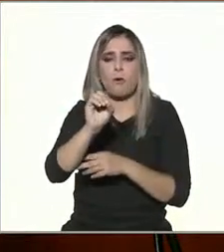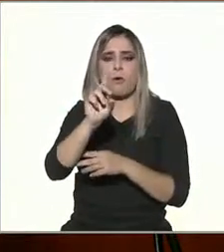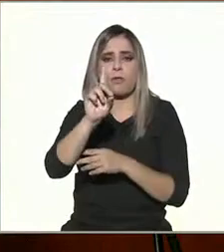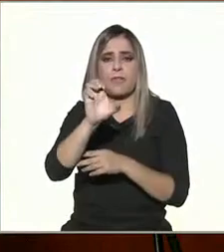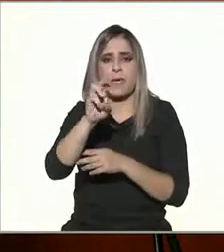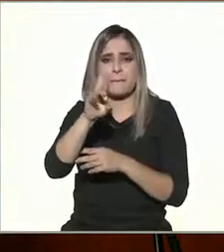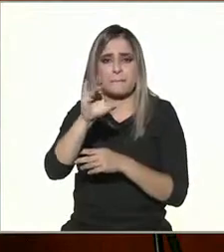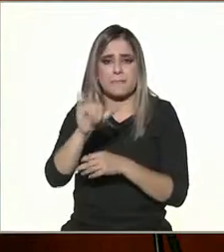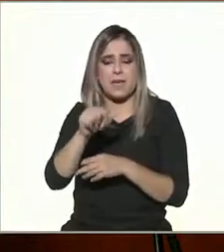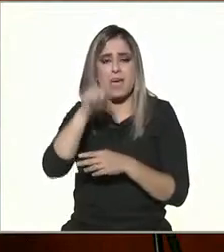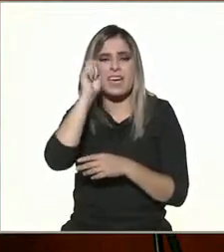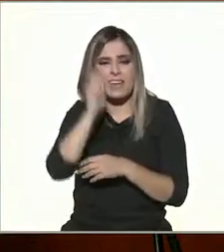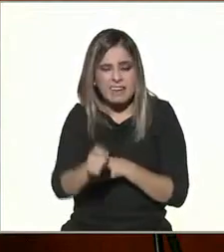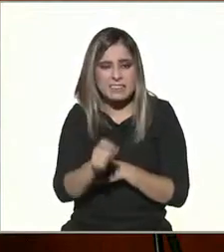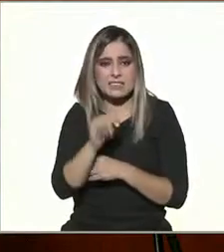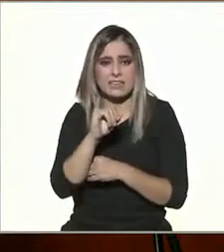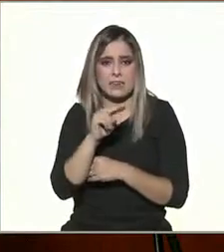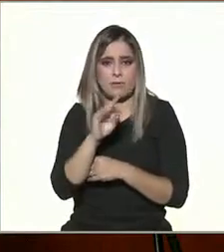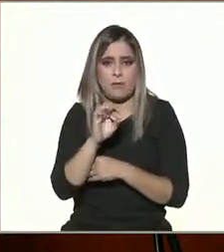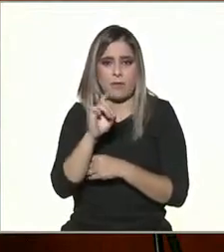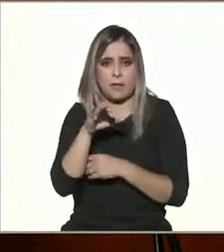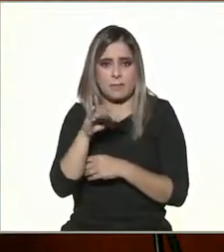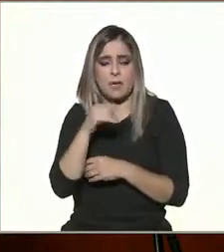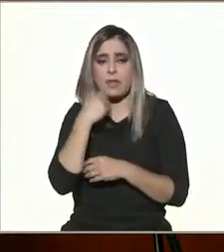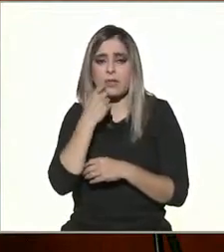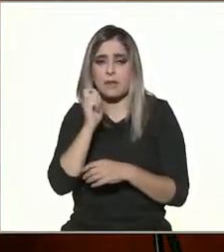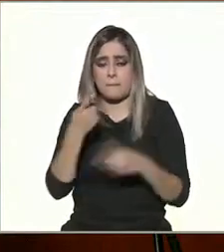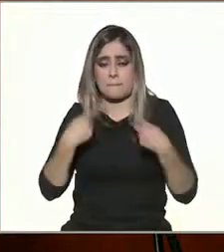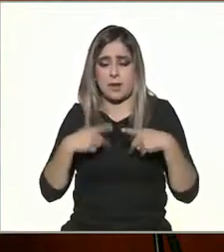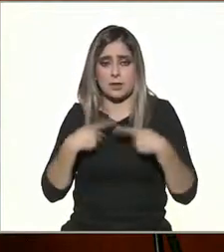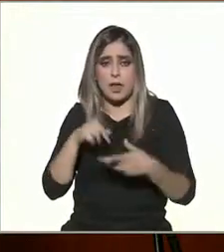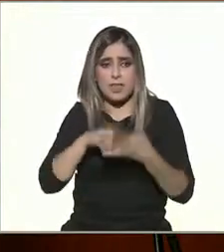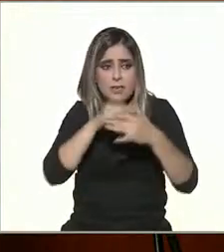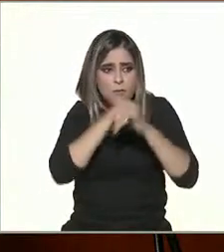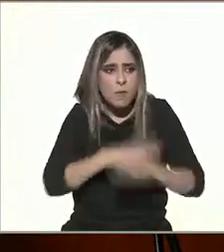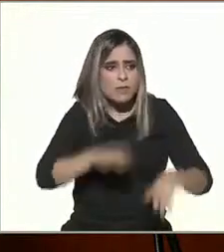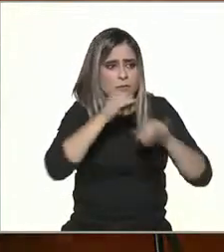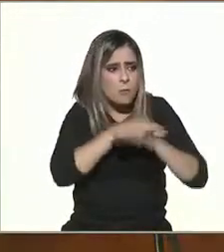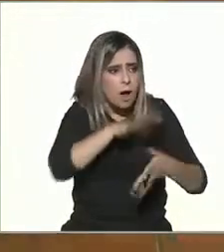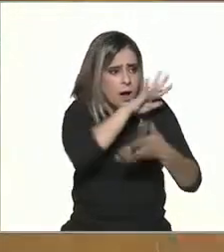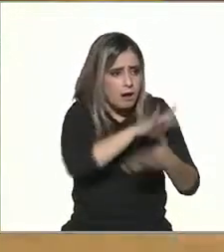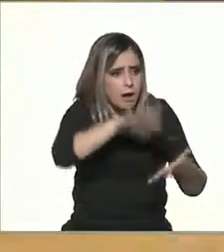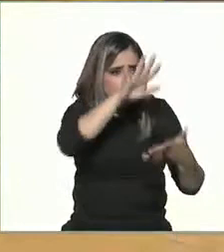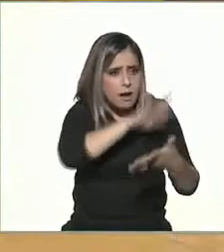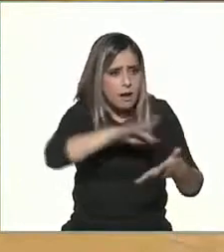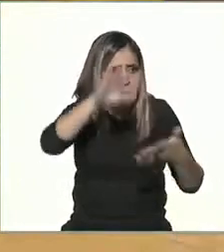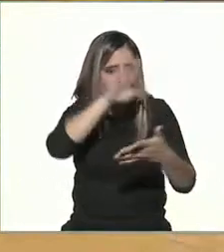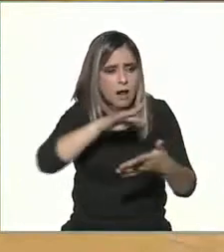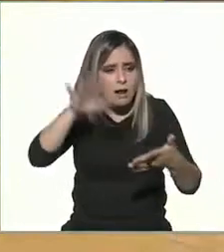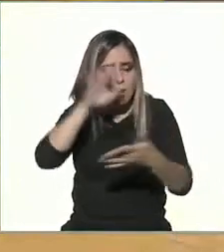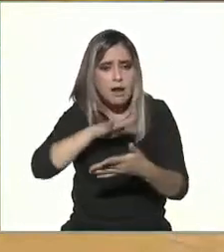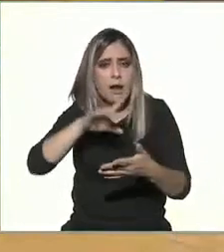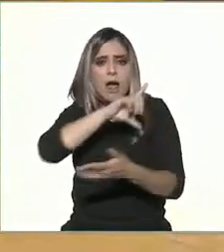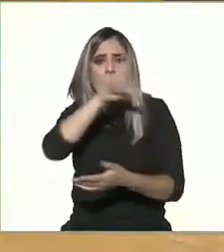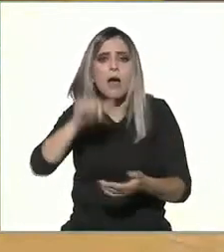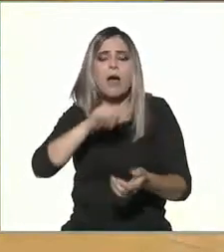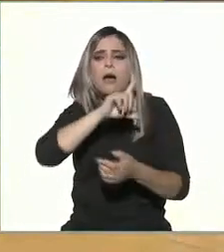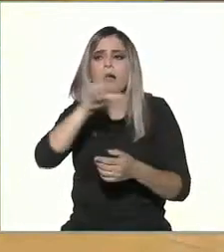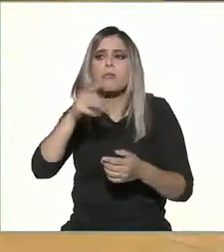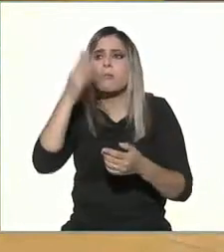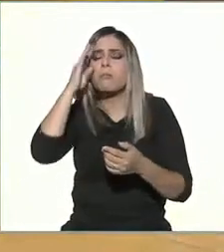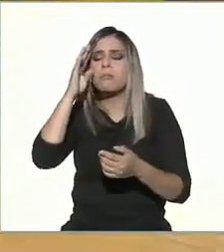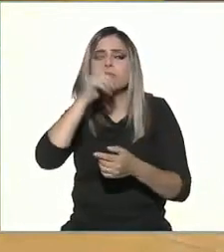infodemia es un estado en el cual el usuario está tan expuesto a tanta información que ya no sabe distinguir de lo que